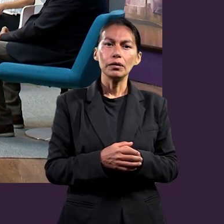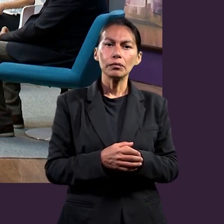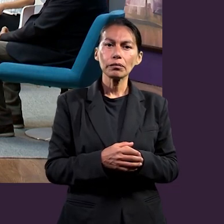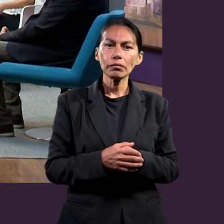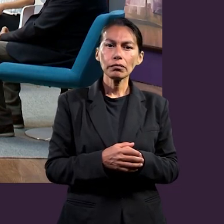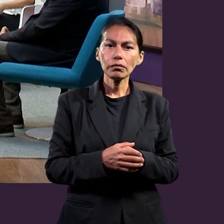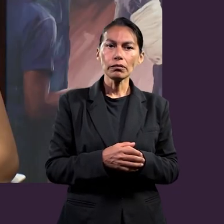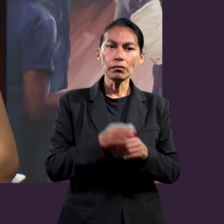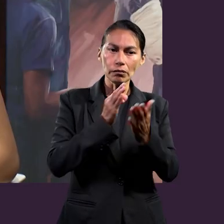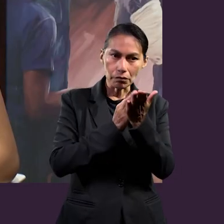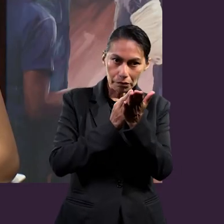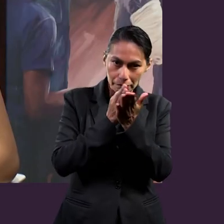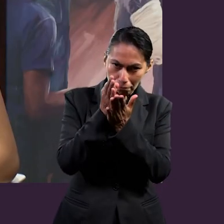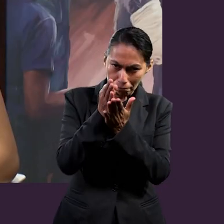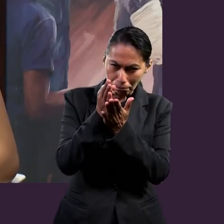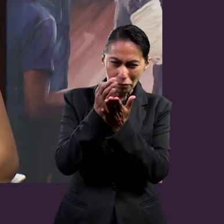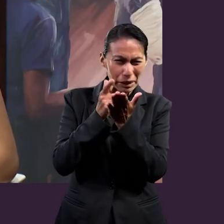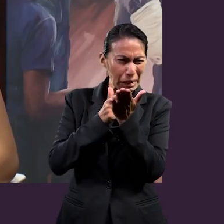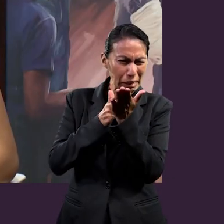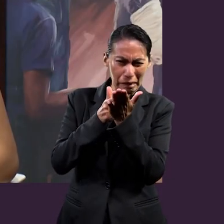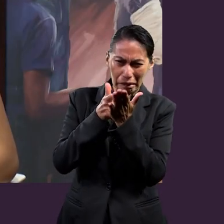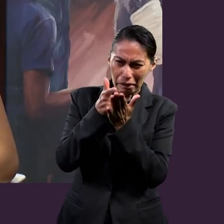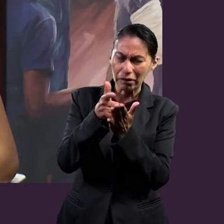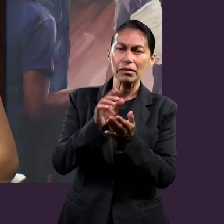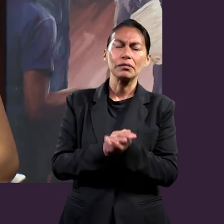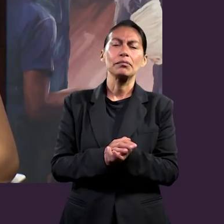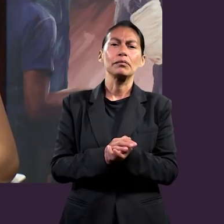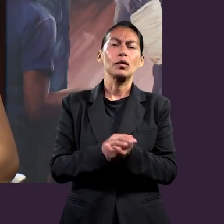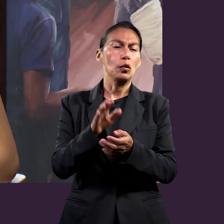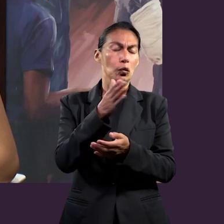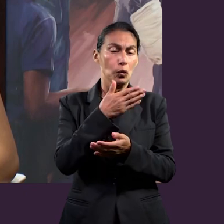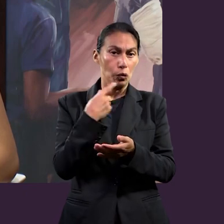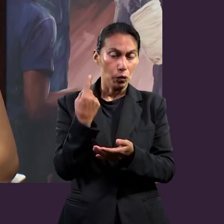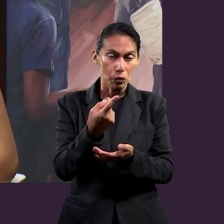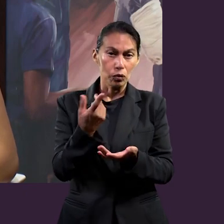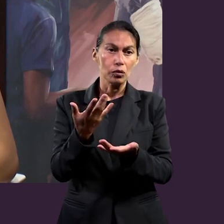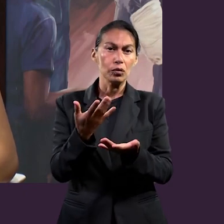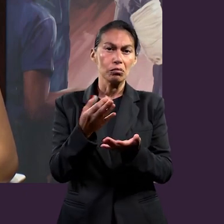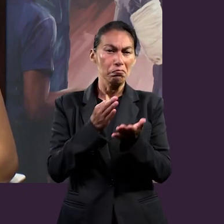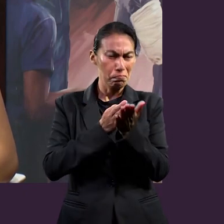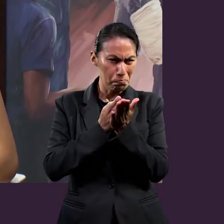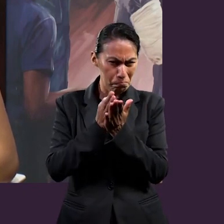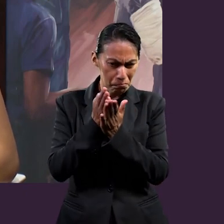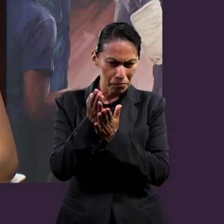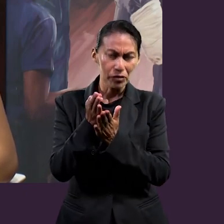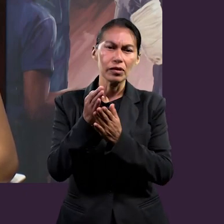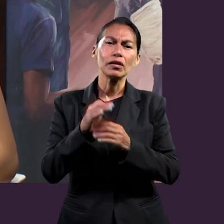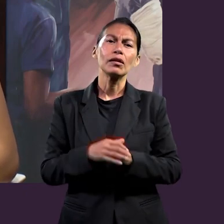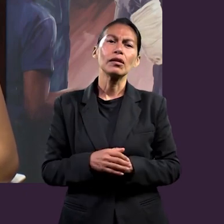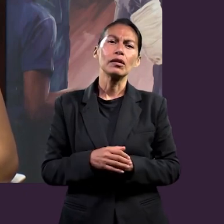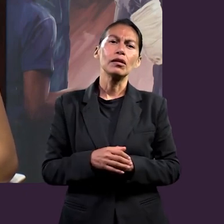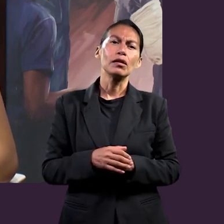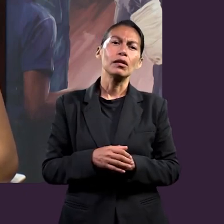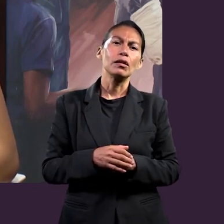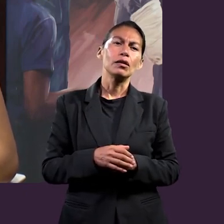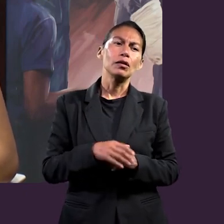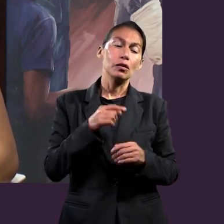Cristo es la lealtad que uno tiene hacia Dios. La fidelidad, la palabra